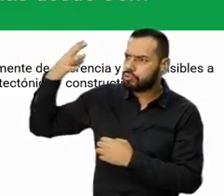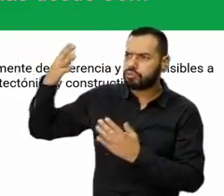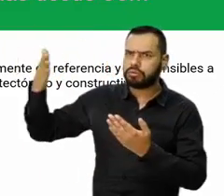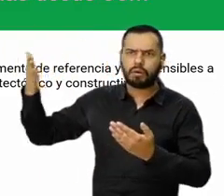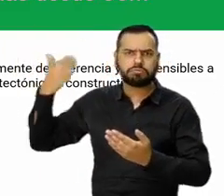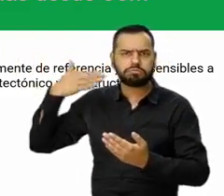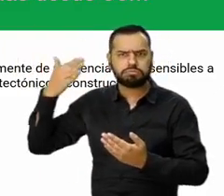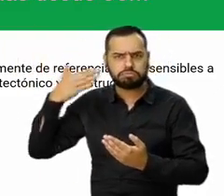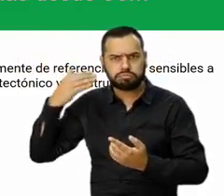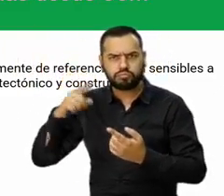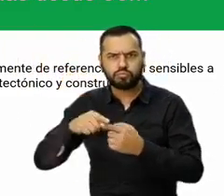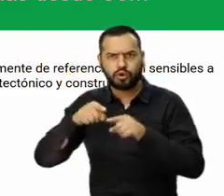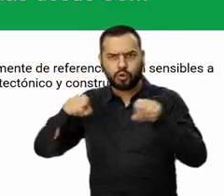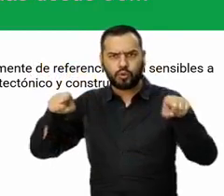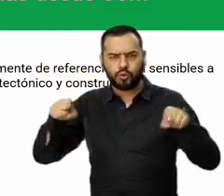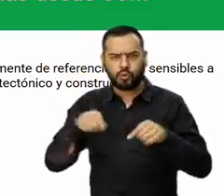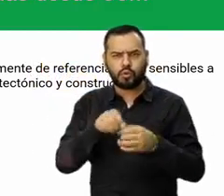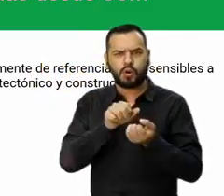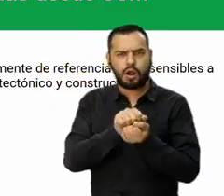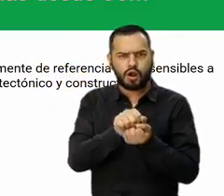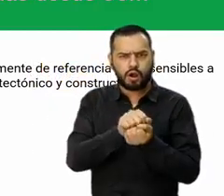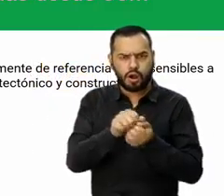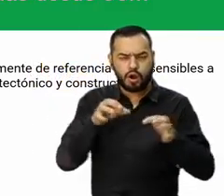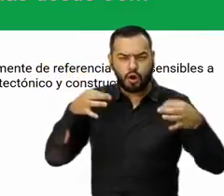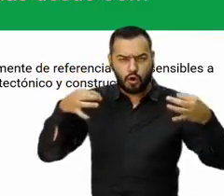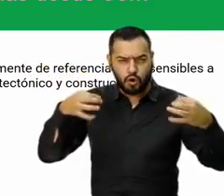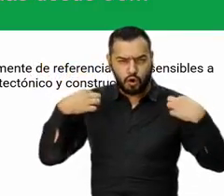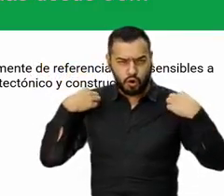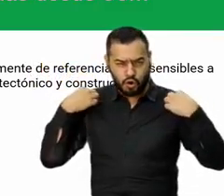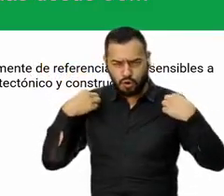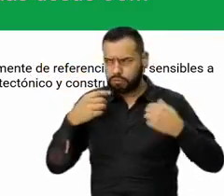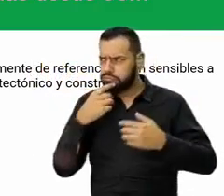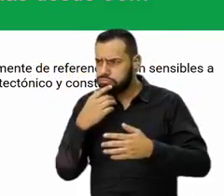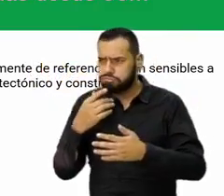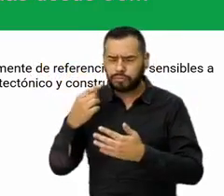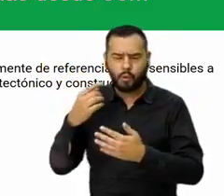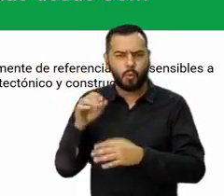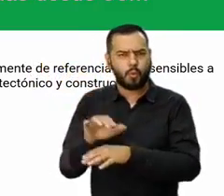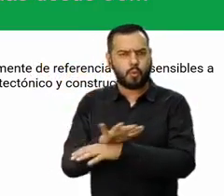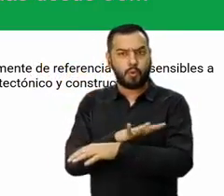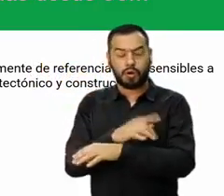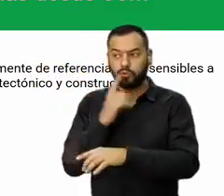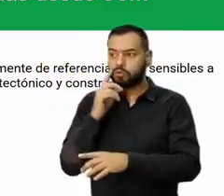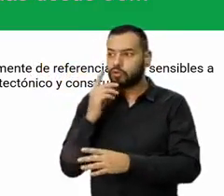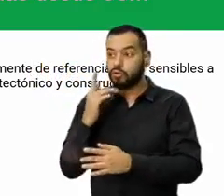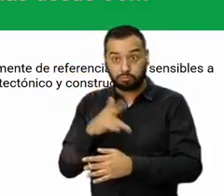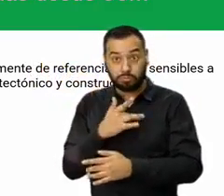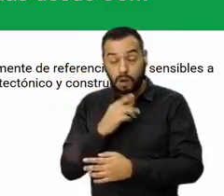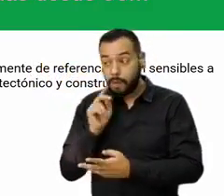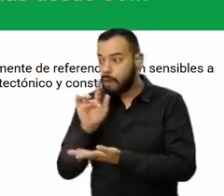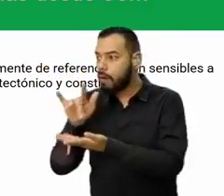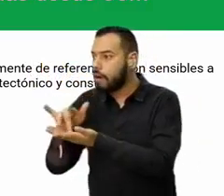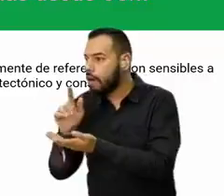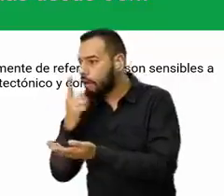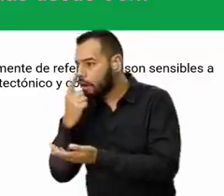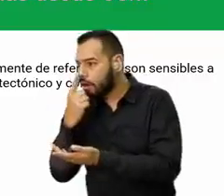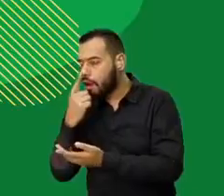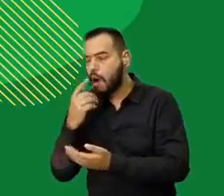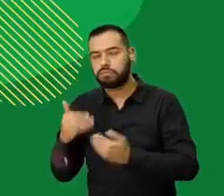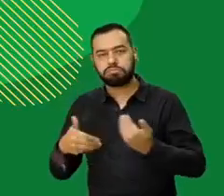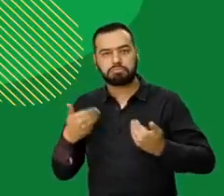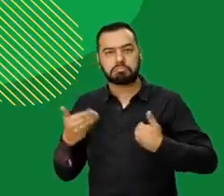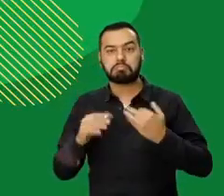iluminación, la zona de lavanderías. Sí, es espectacular. La verdad, uno cuando lo siente y lo vive, lo vas a disfrutar.